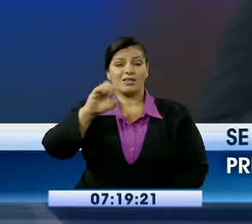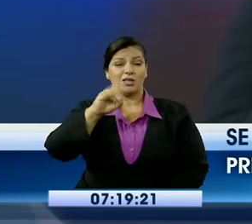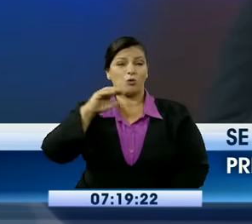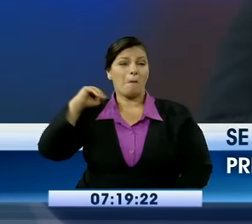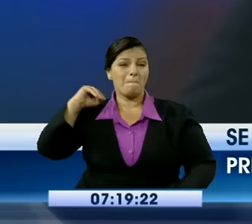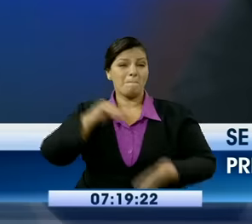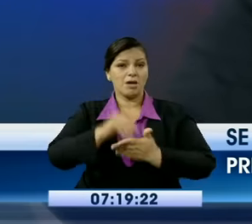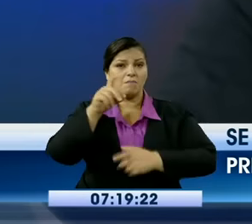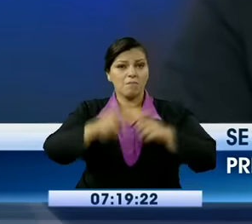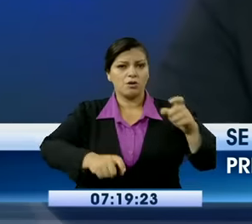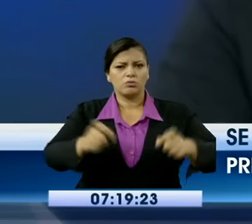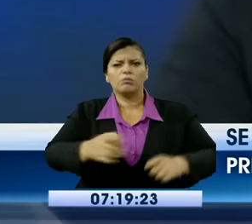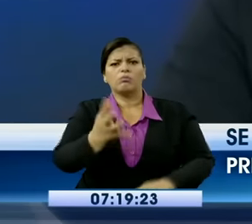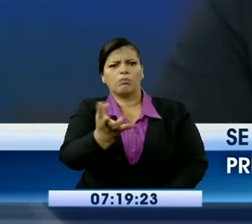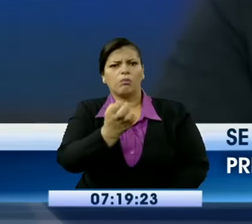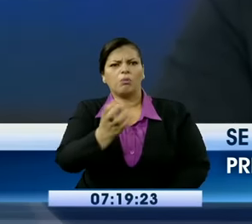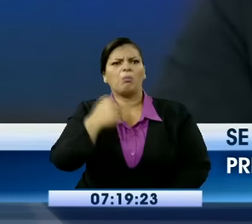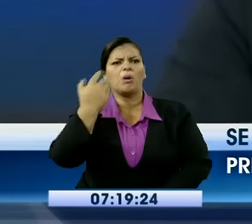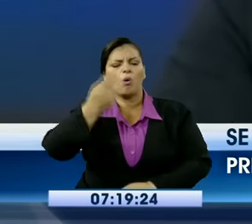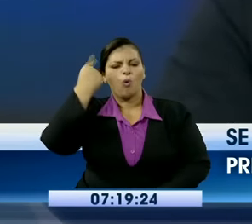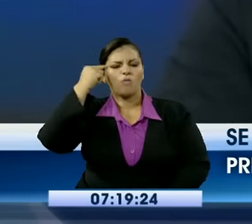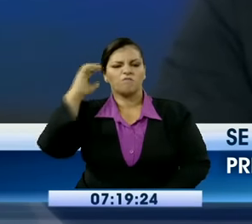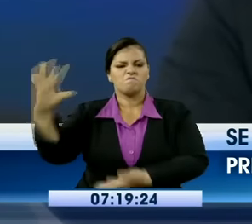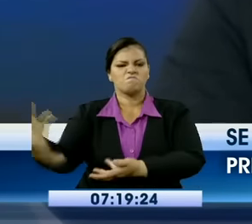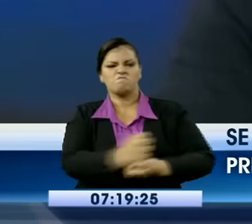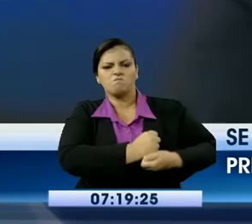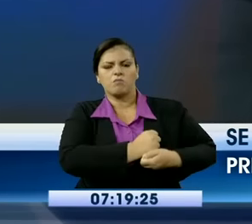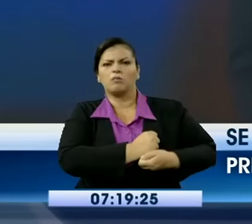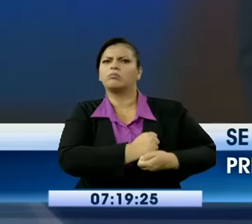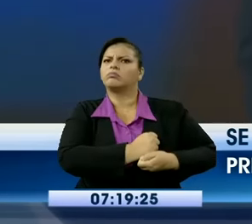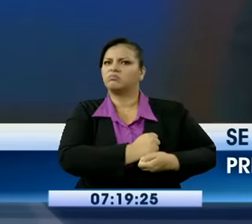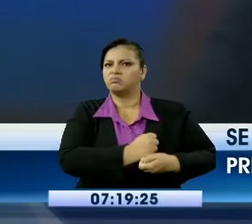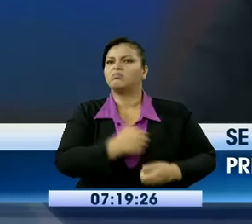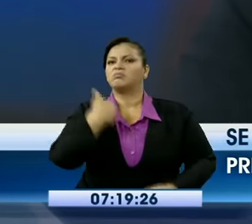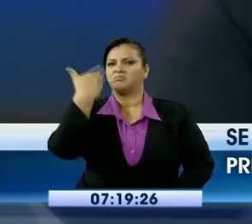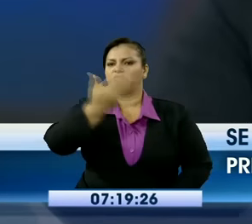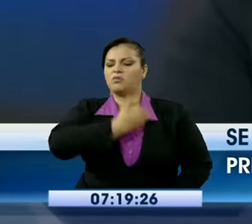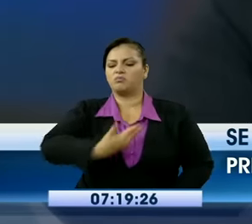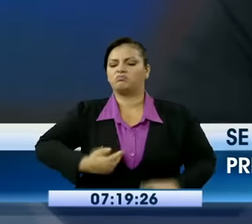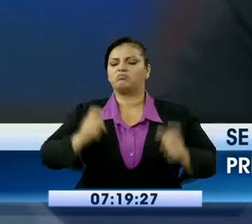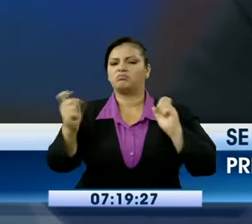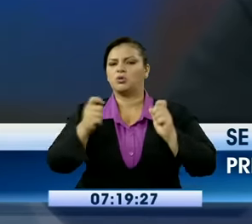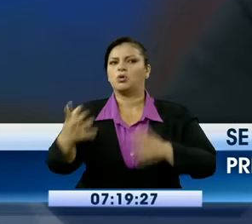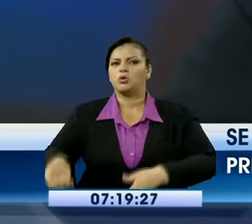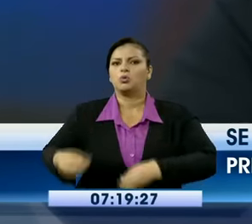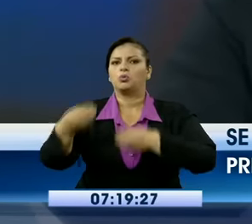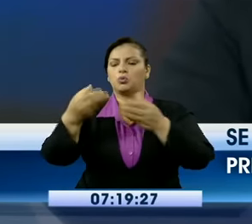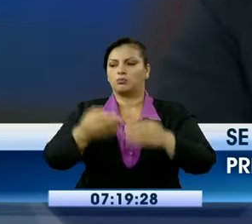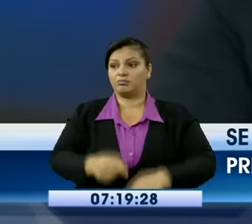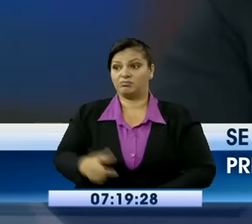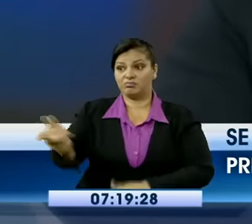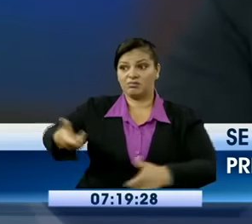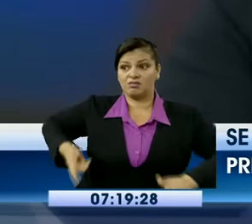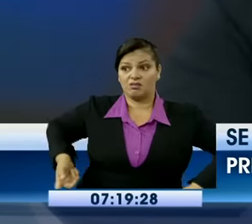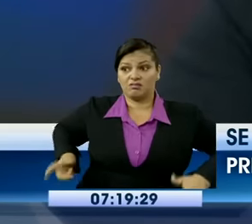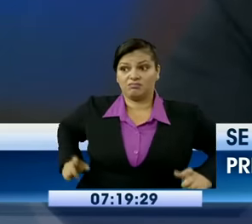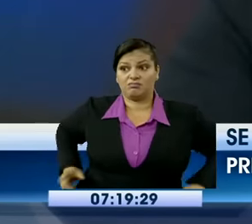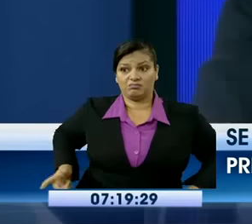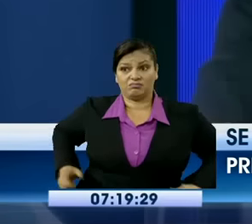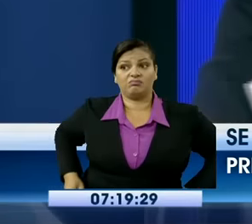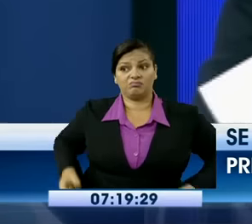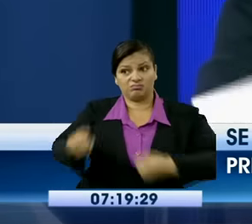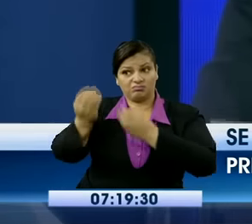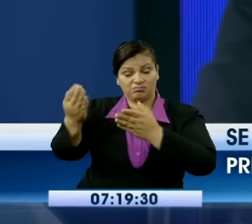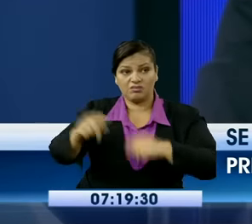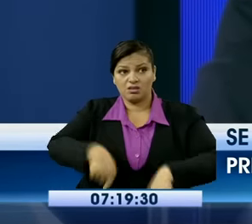gobierno se los ha quitado. Y lamento referirme al candidato oficialista, estimado Lenín, pero en nombre de los pobres del